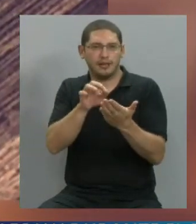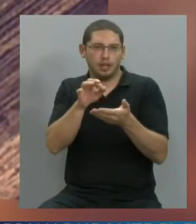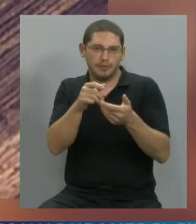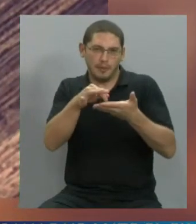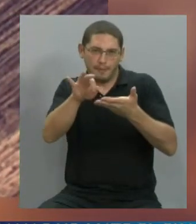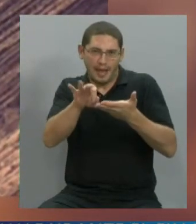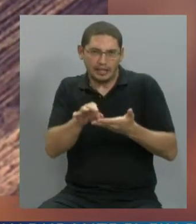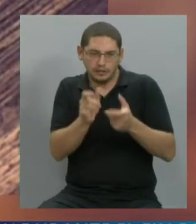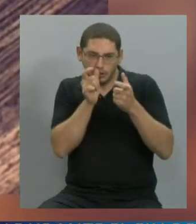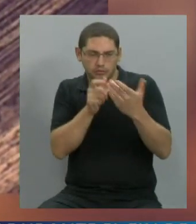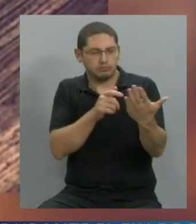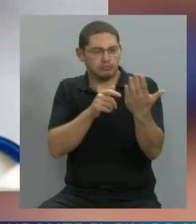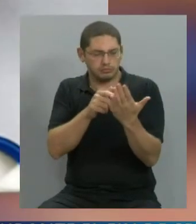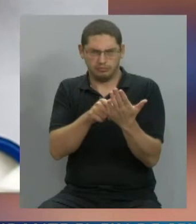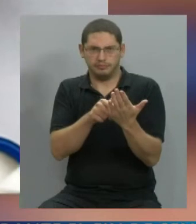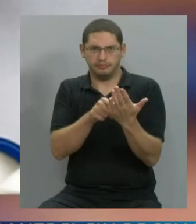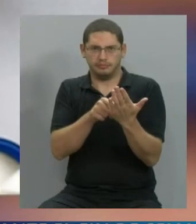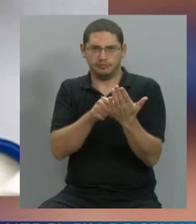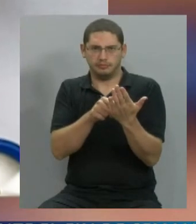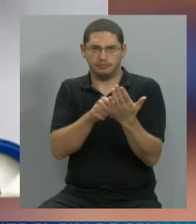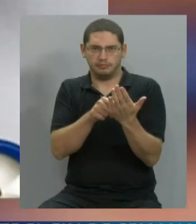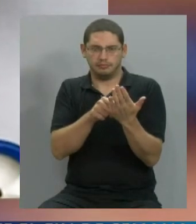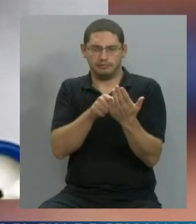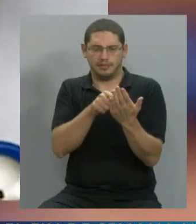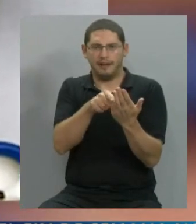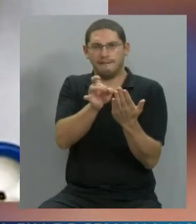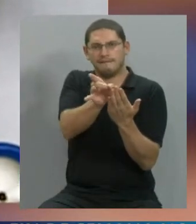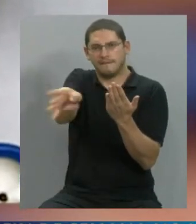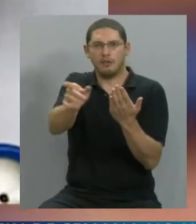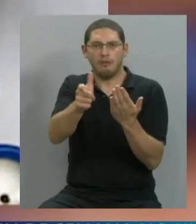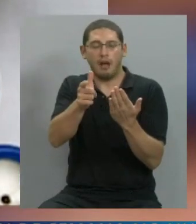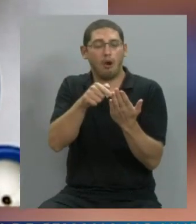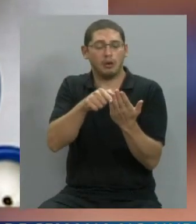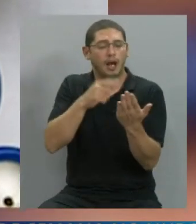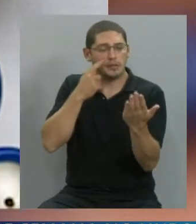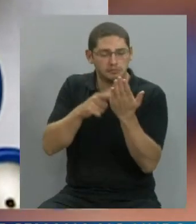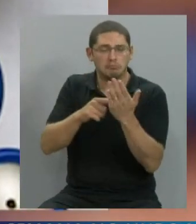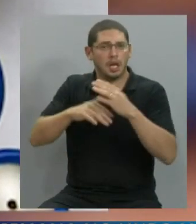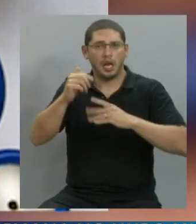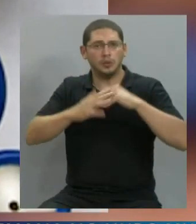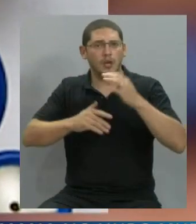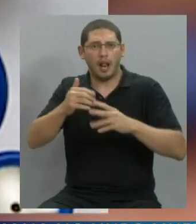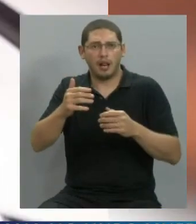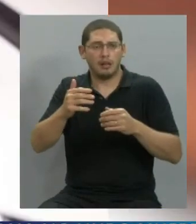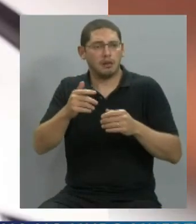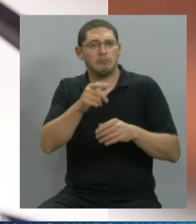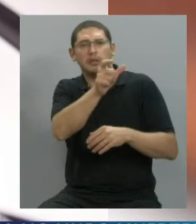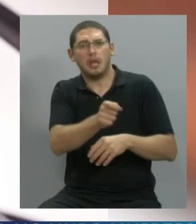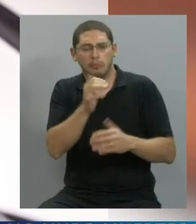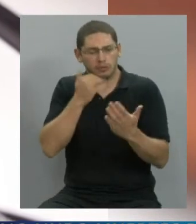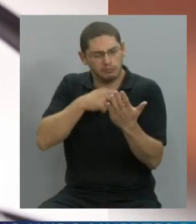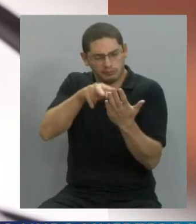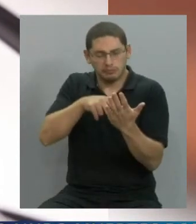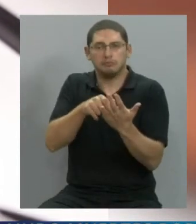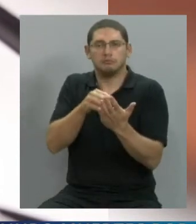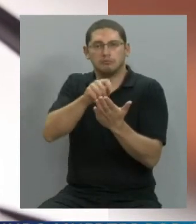en manos de profesionales, entre ellos no se tiran a matar. Es muy raro encontrar, hay buenos